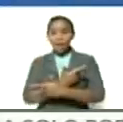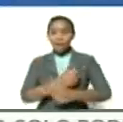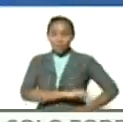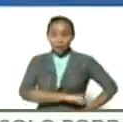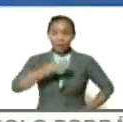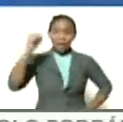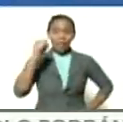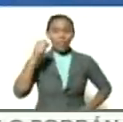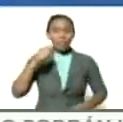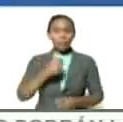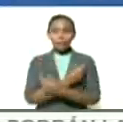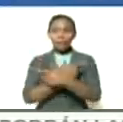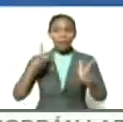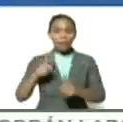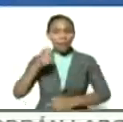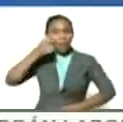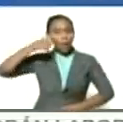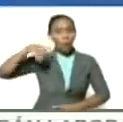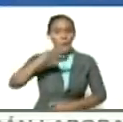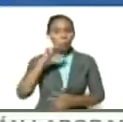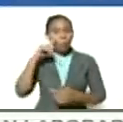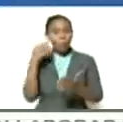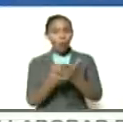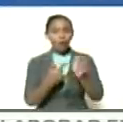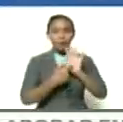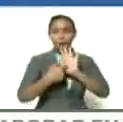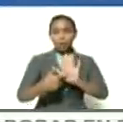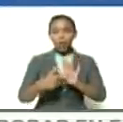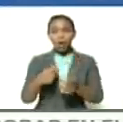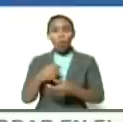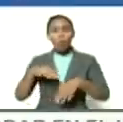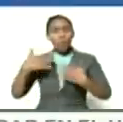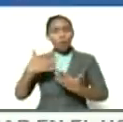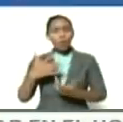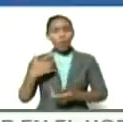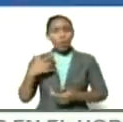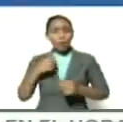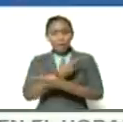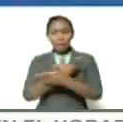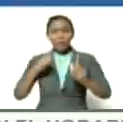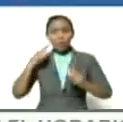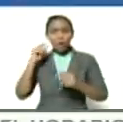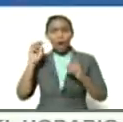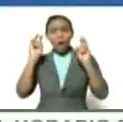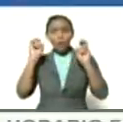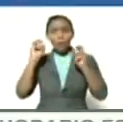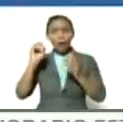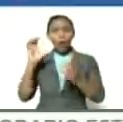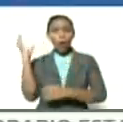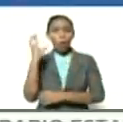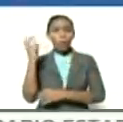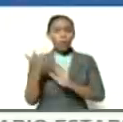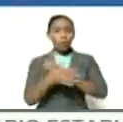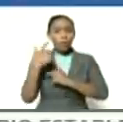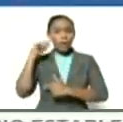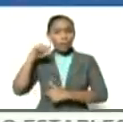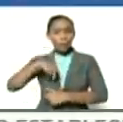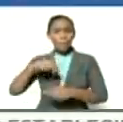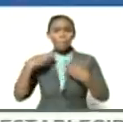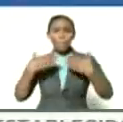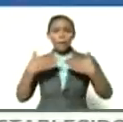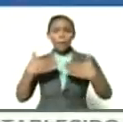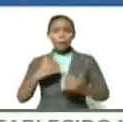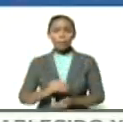pueblos y después lo demostró cuando liberó de manera consecutiva la nueva Granada lo que hoy es Colombia y Panamá